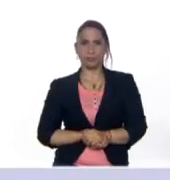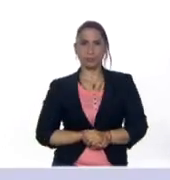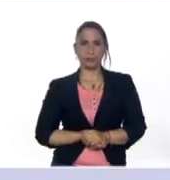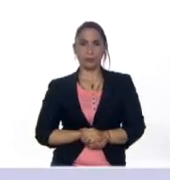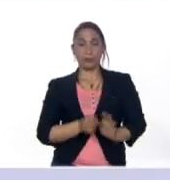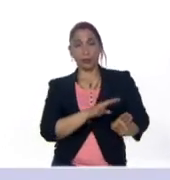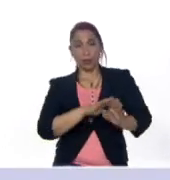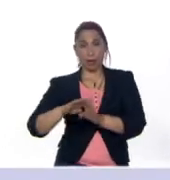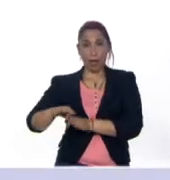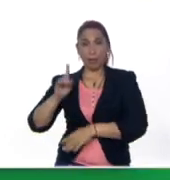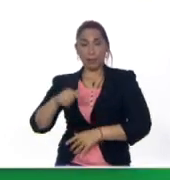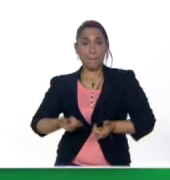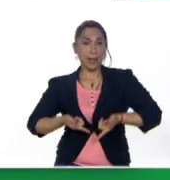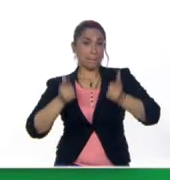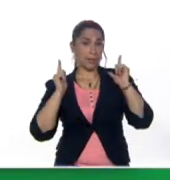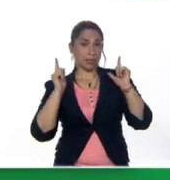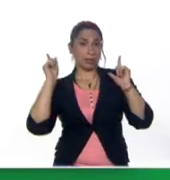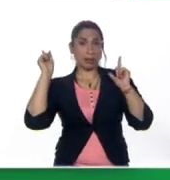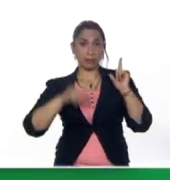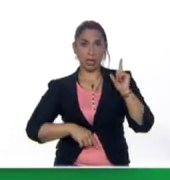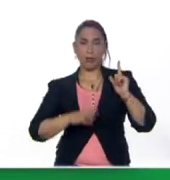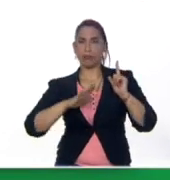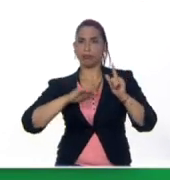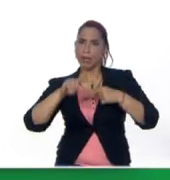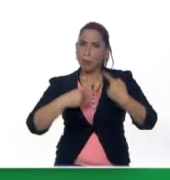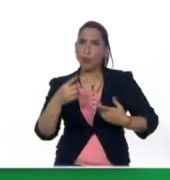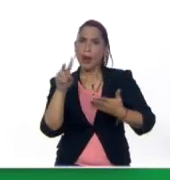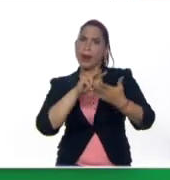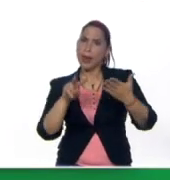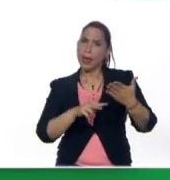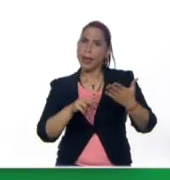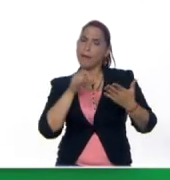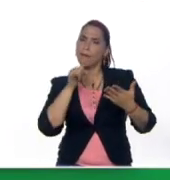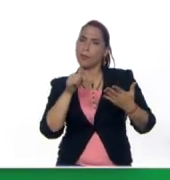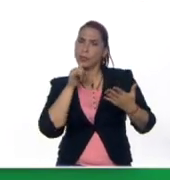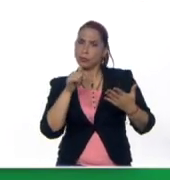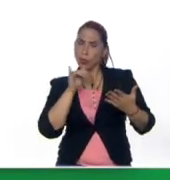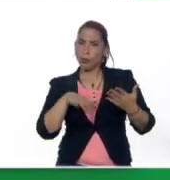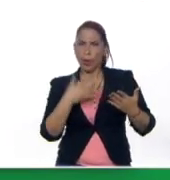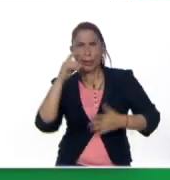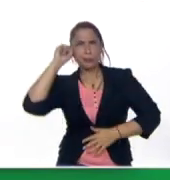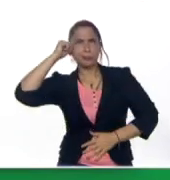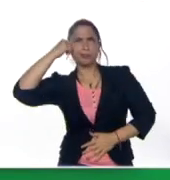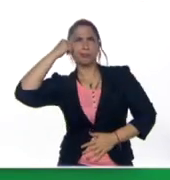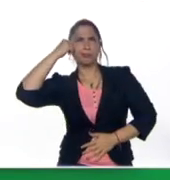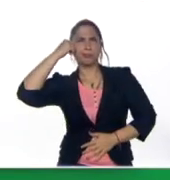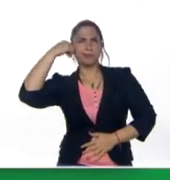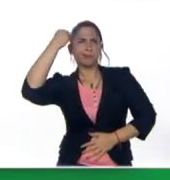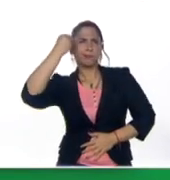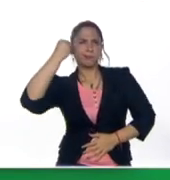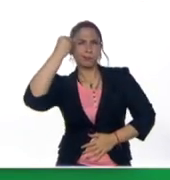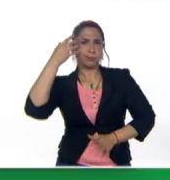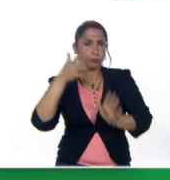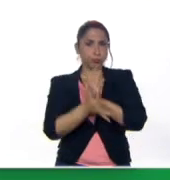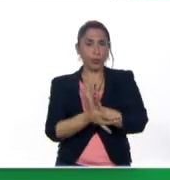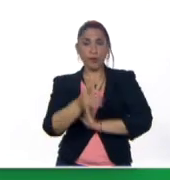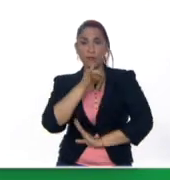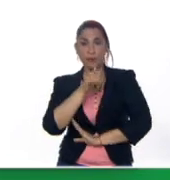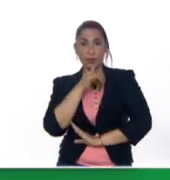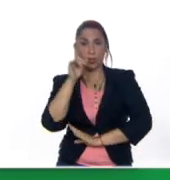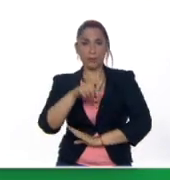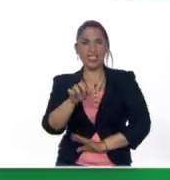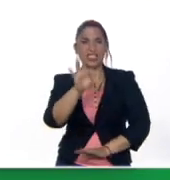Por otro lado nos permite también después de leer una noticia poder reflexionar sobre ella y sobre todo